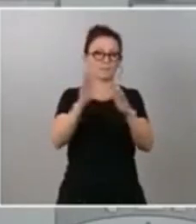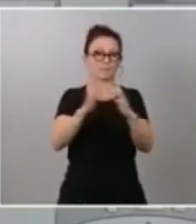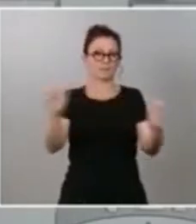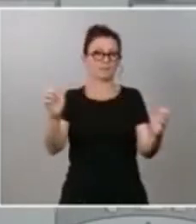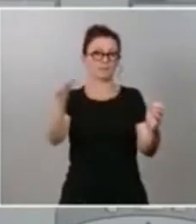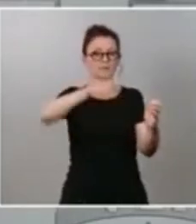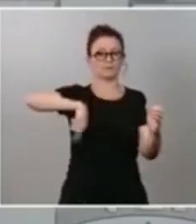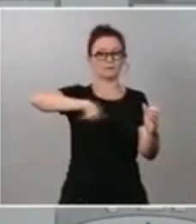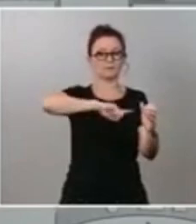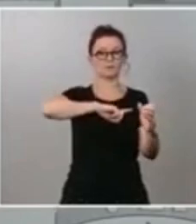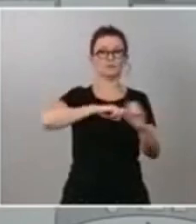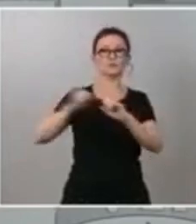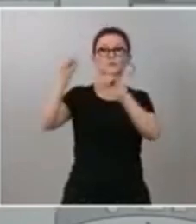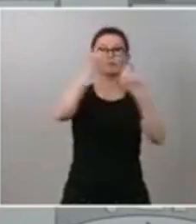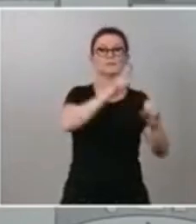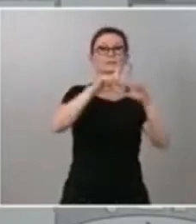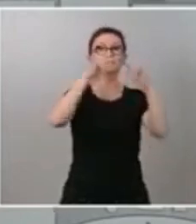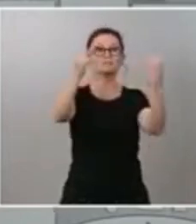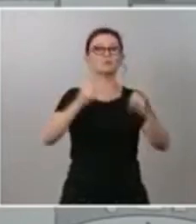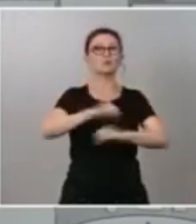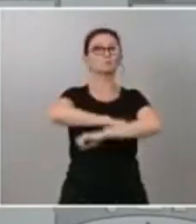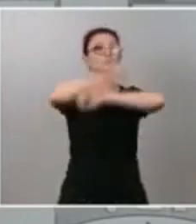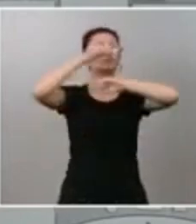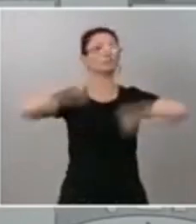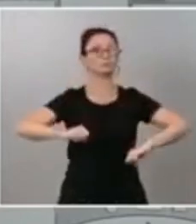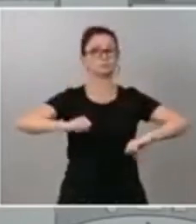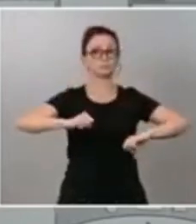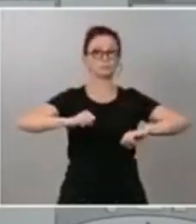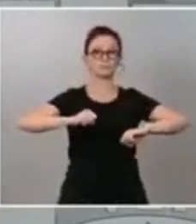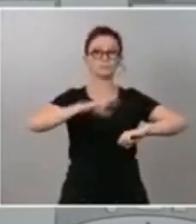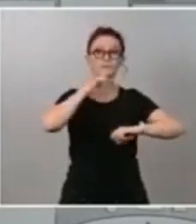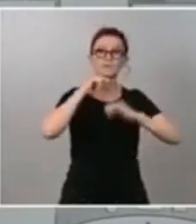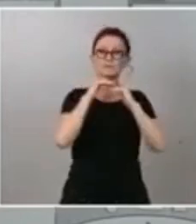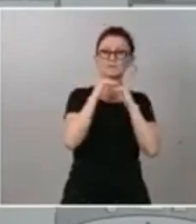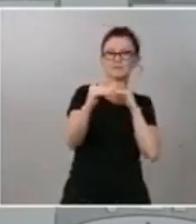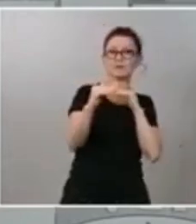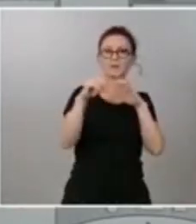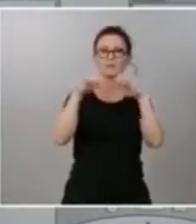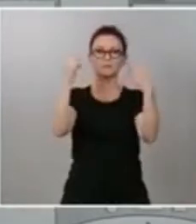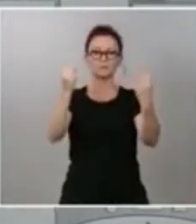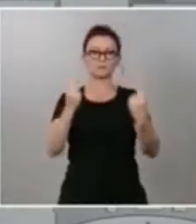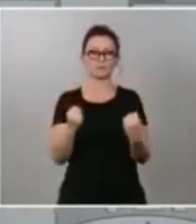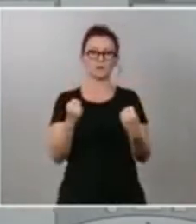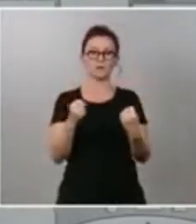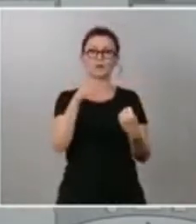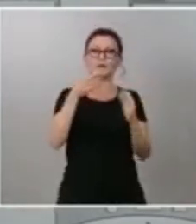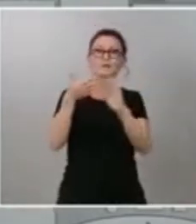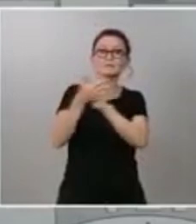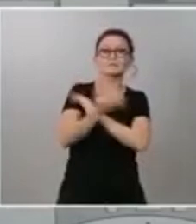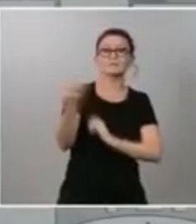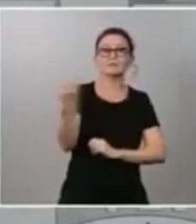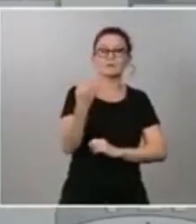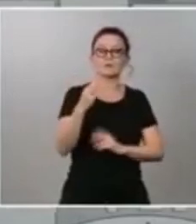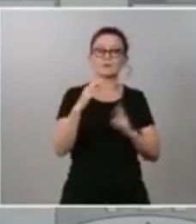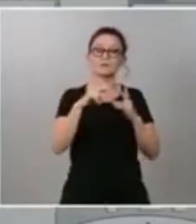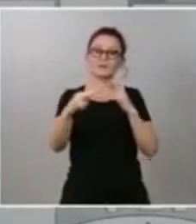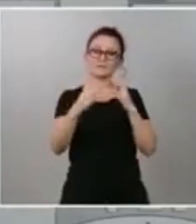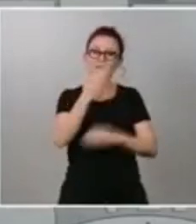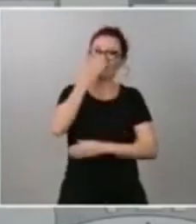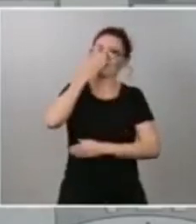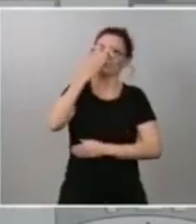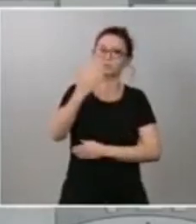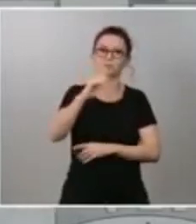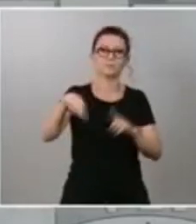robustas estabilidad institucional y eso exige de transparencia y de ejemplaridad y creo